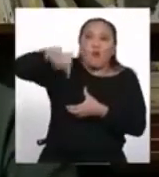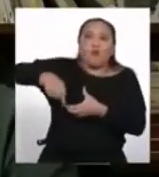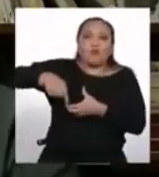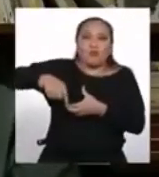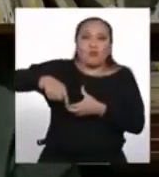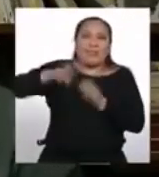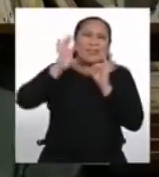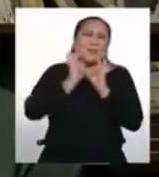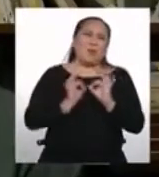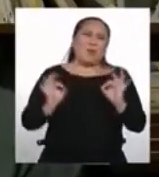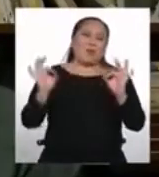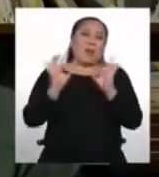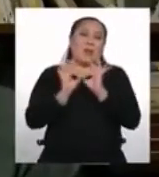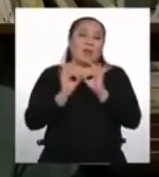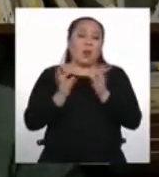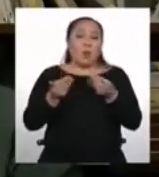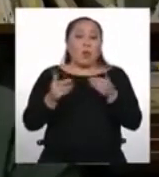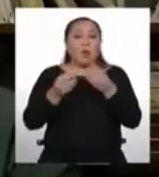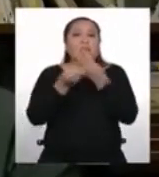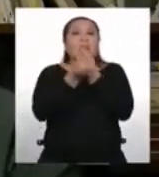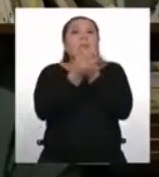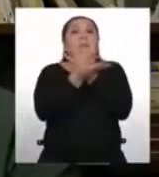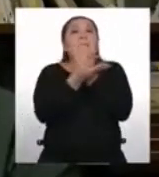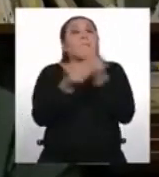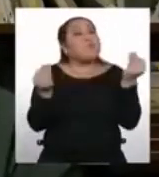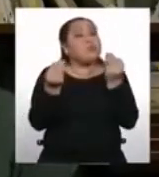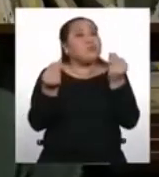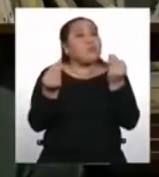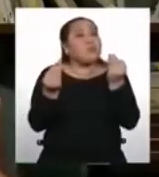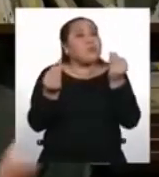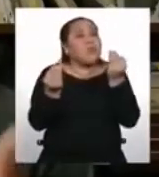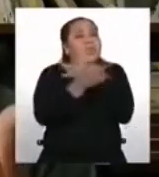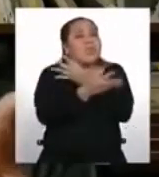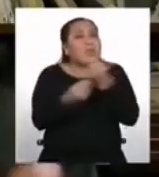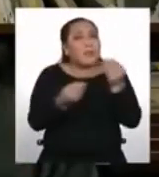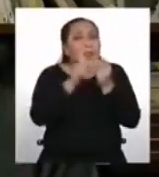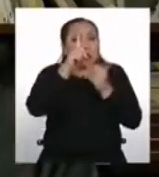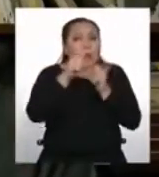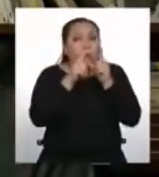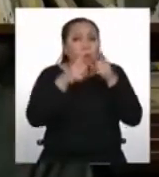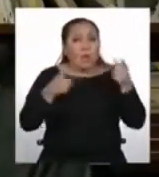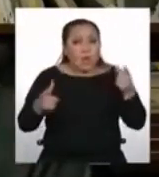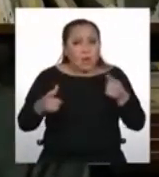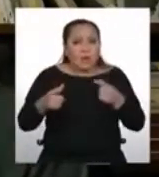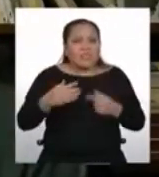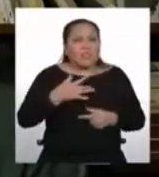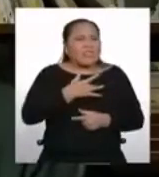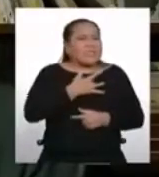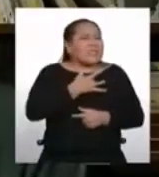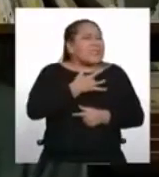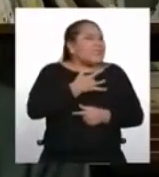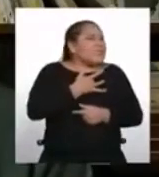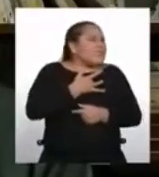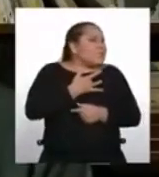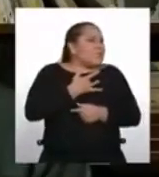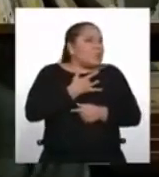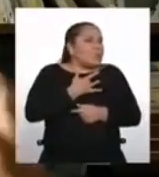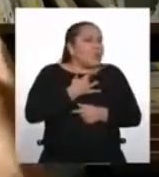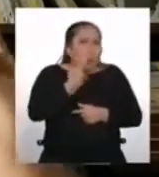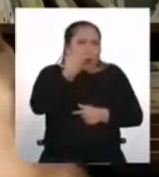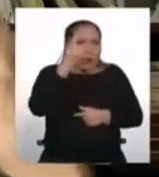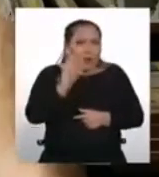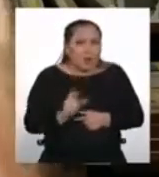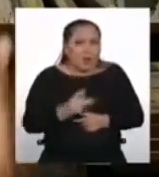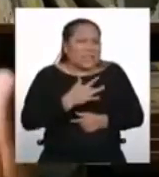una tragedia de escala mundial. Es como una tragedia para todo el mundo, ¿no? Porque lo que se